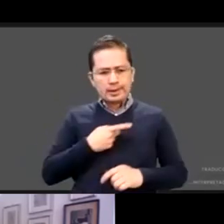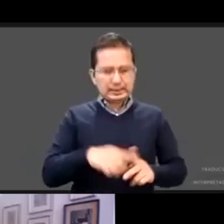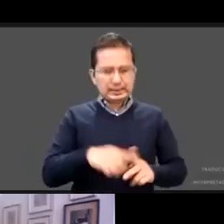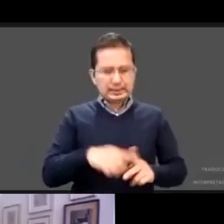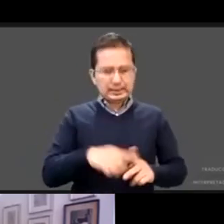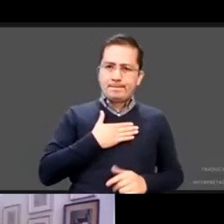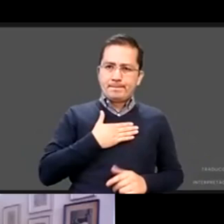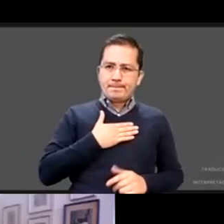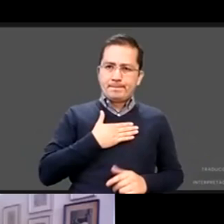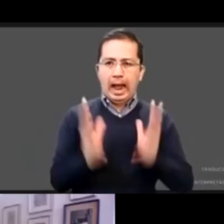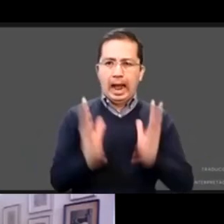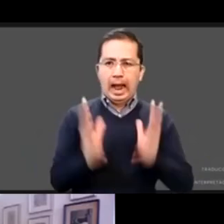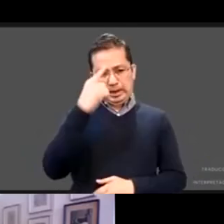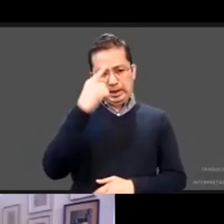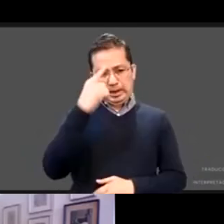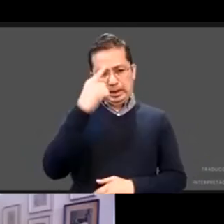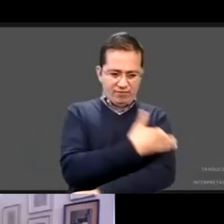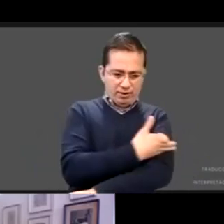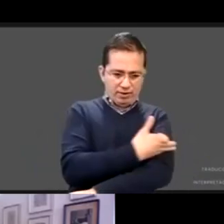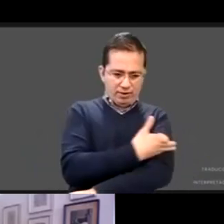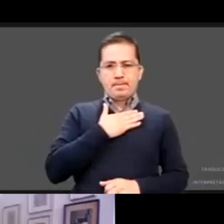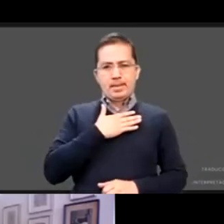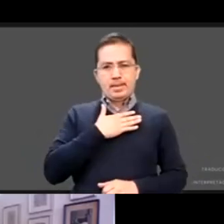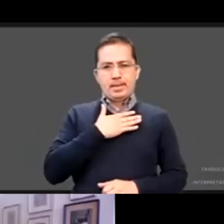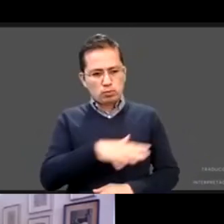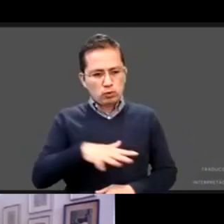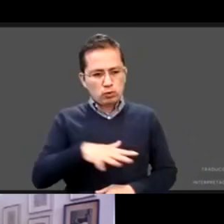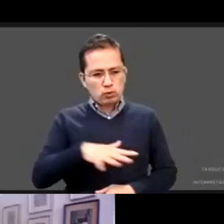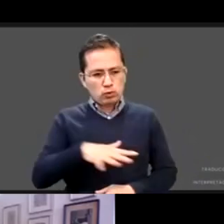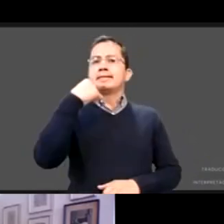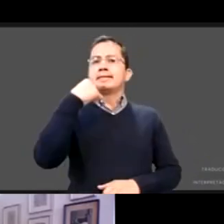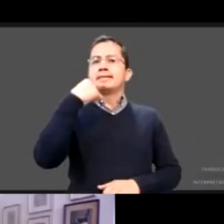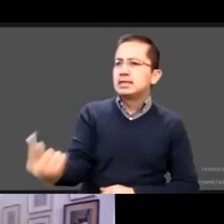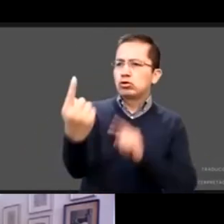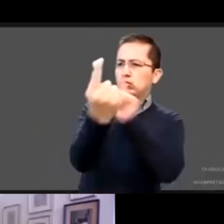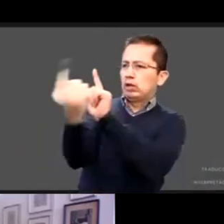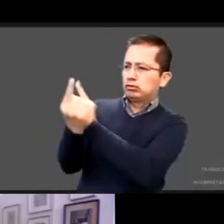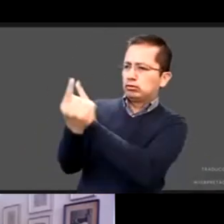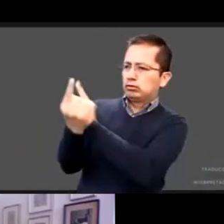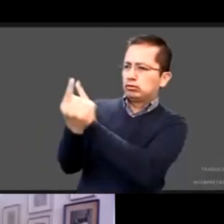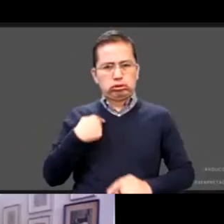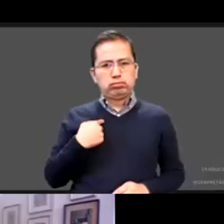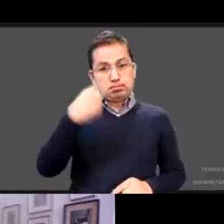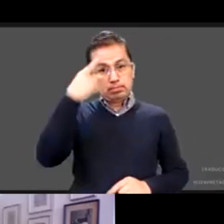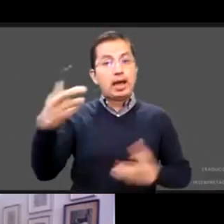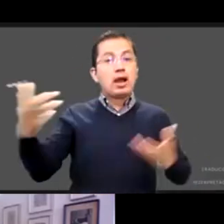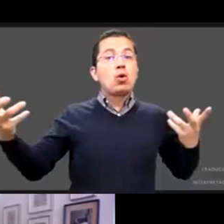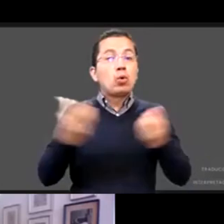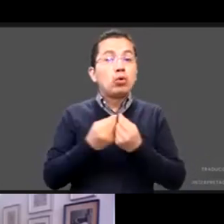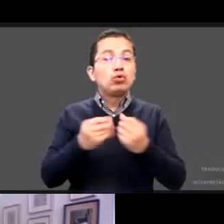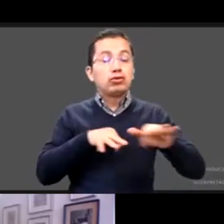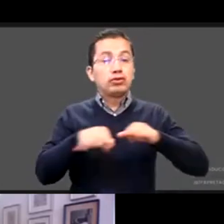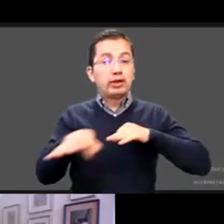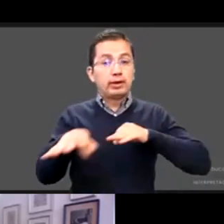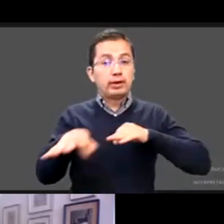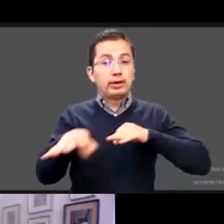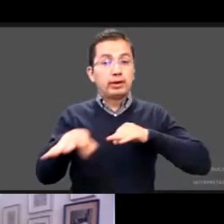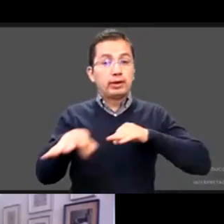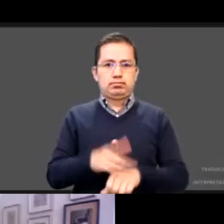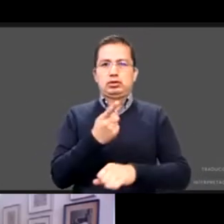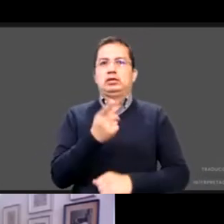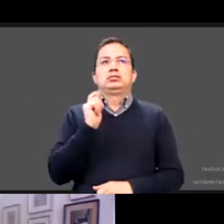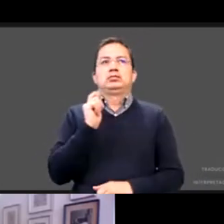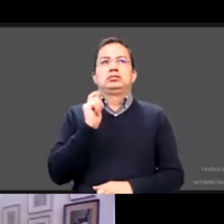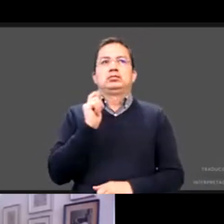familia en mi comunidad con los niños que tengo contacto y para poder trabajar en conjunto porque todos podemos ser difusores del Sipina